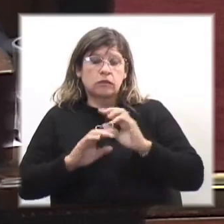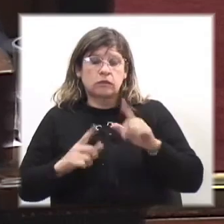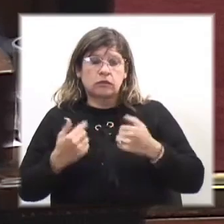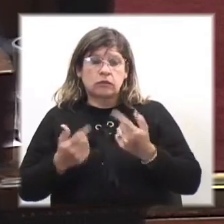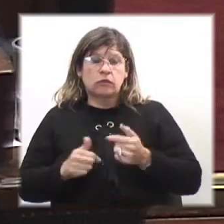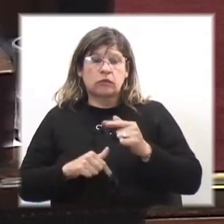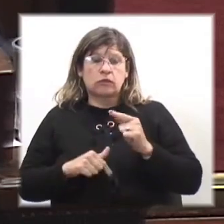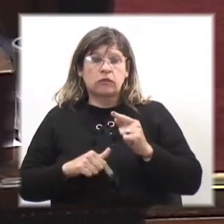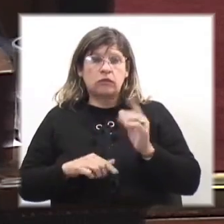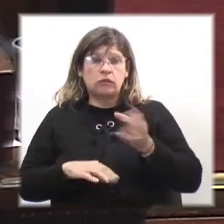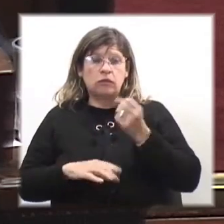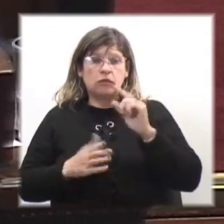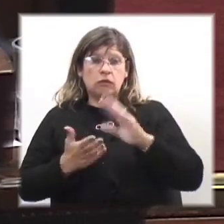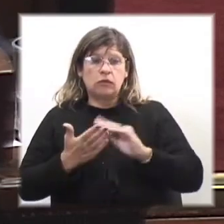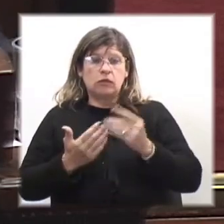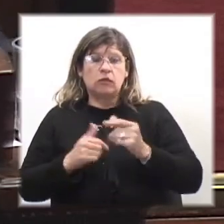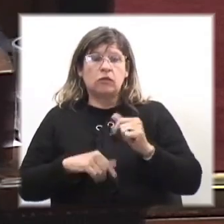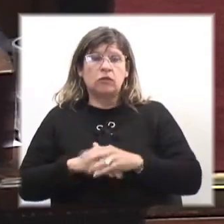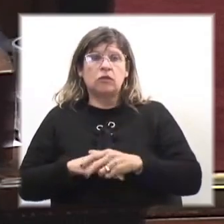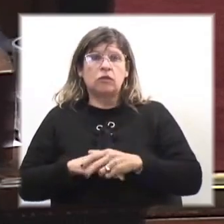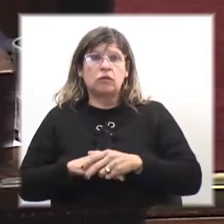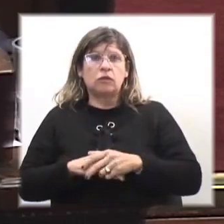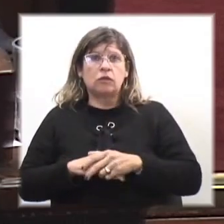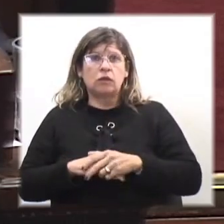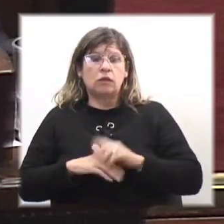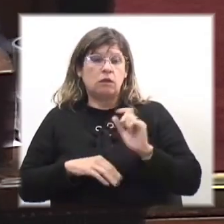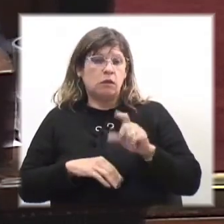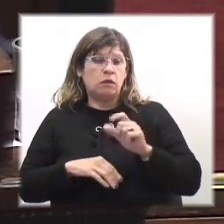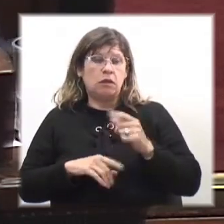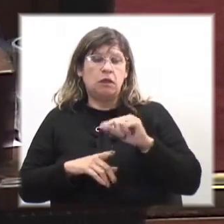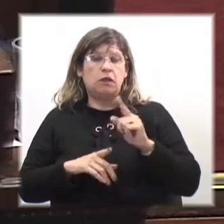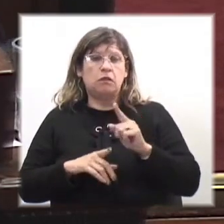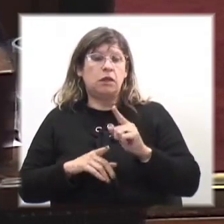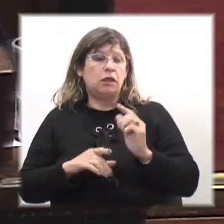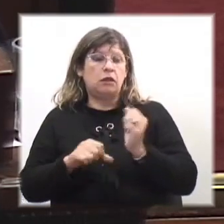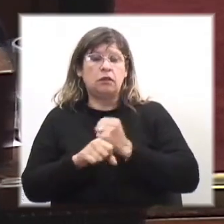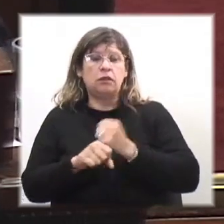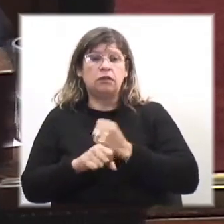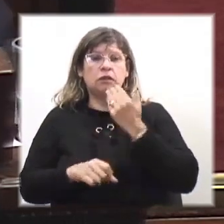encontramos en este proyecto y que en definitiva son muy malos para los trabajadores. Gracias, Presidente.